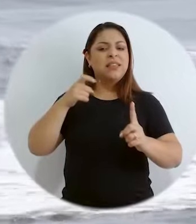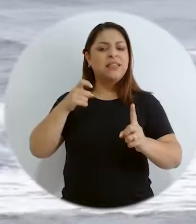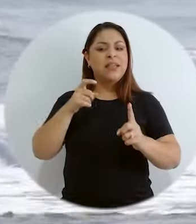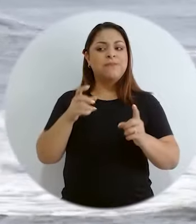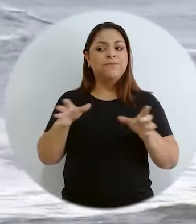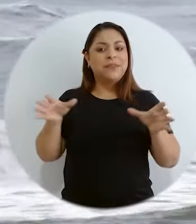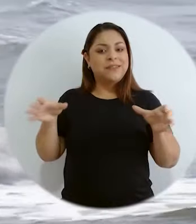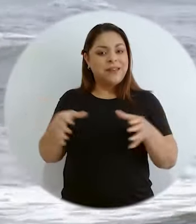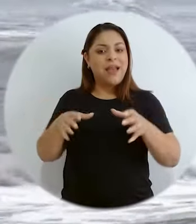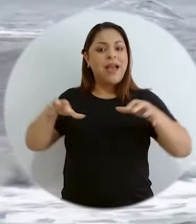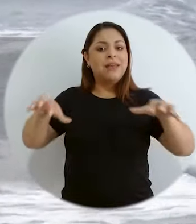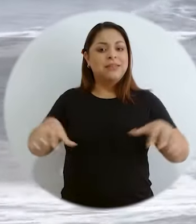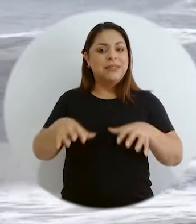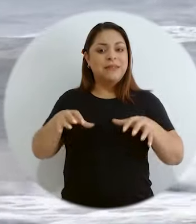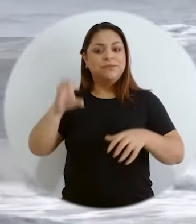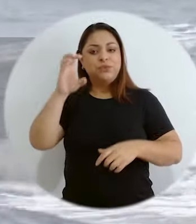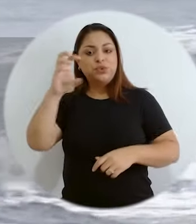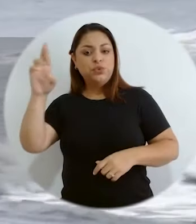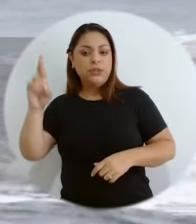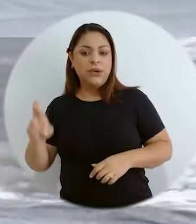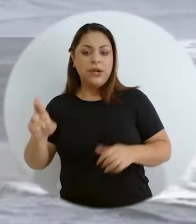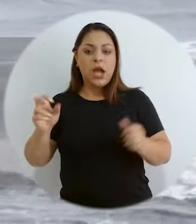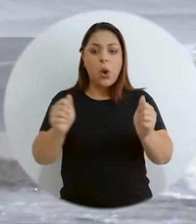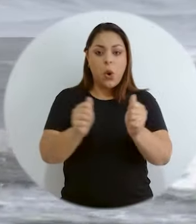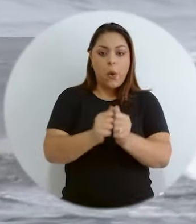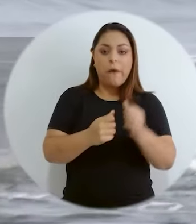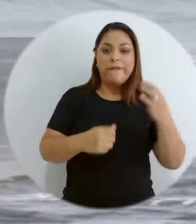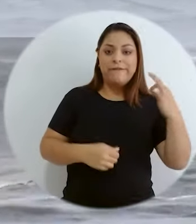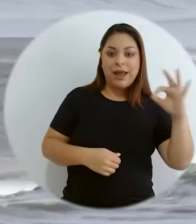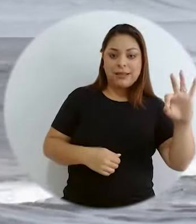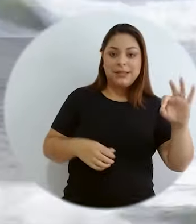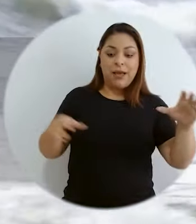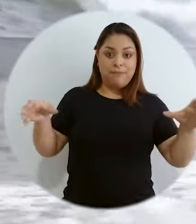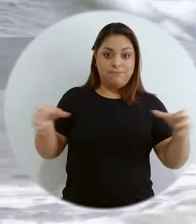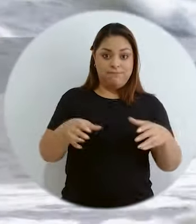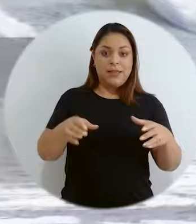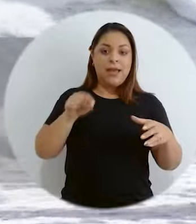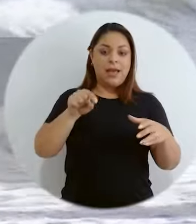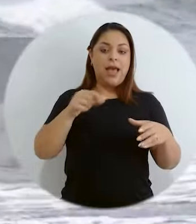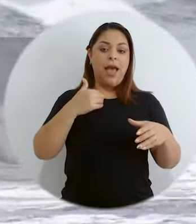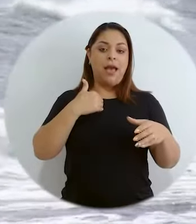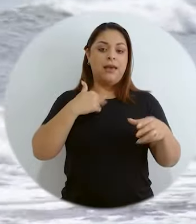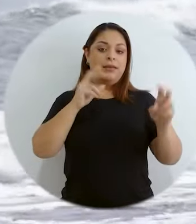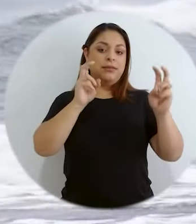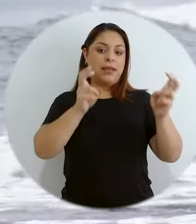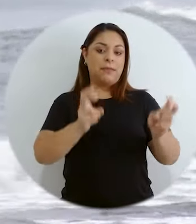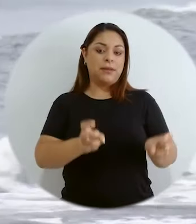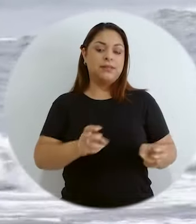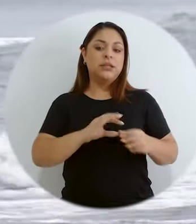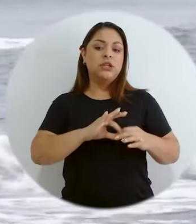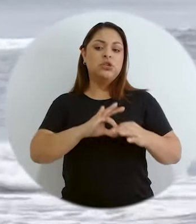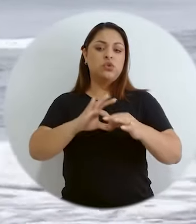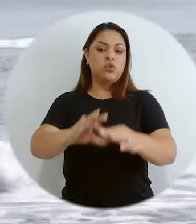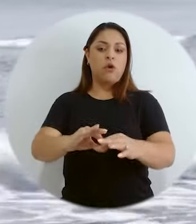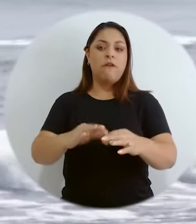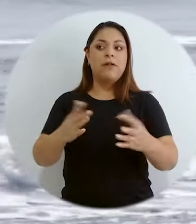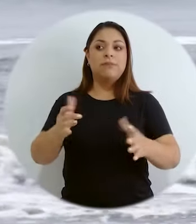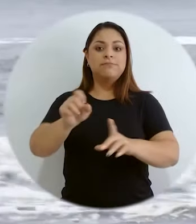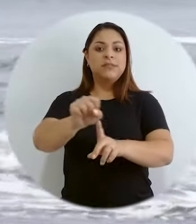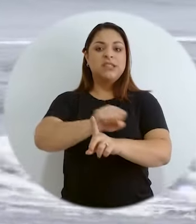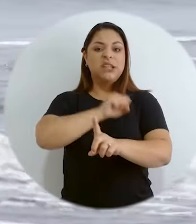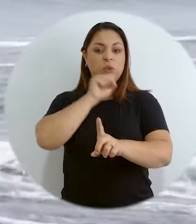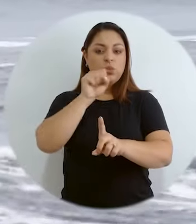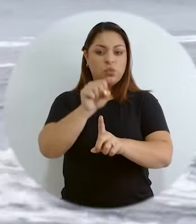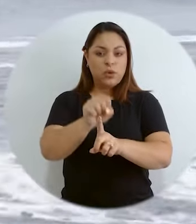la actividad conjunta que realizan Costa Rica y Francia, se han definido una serie de temáticas asociadas con toda la